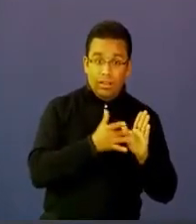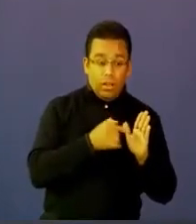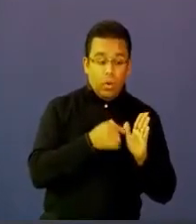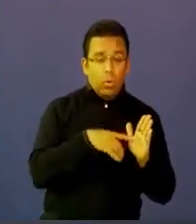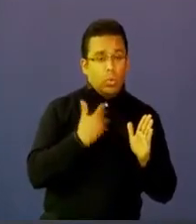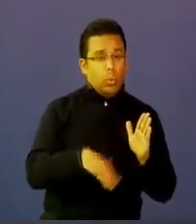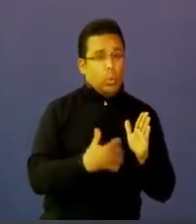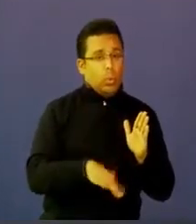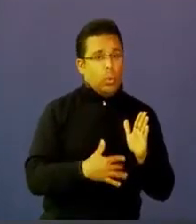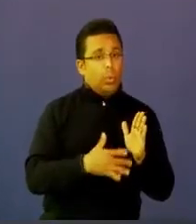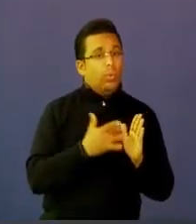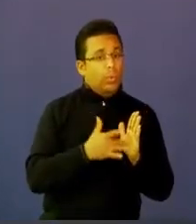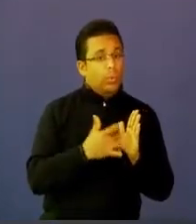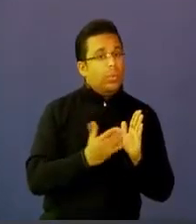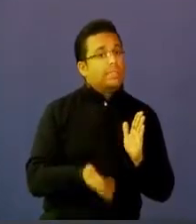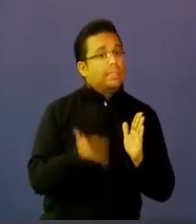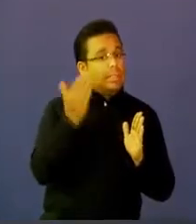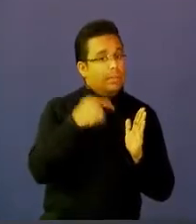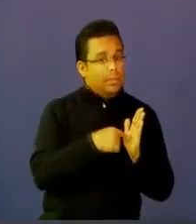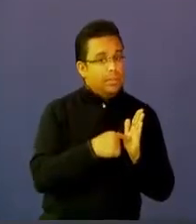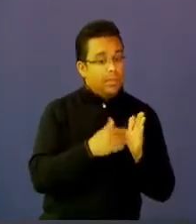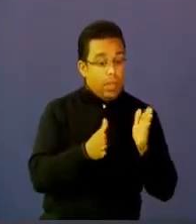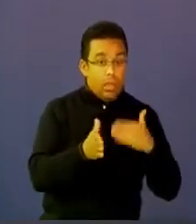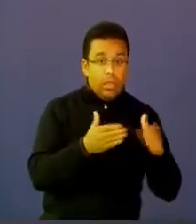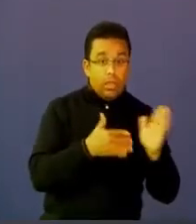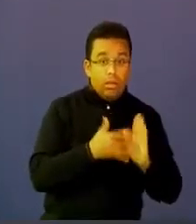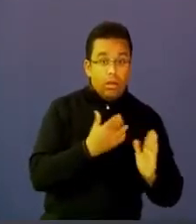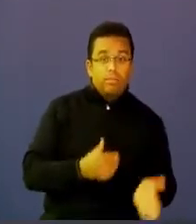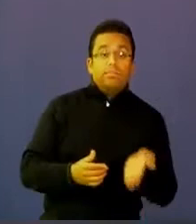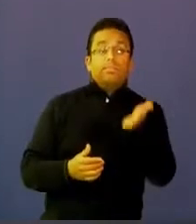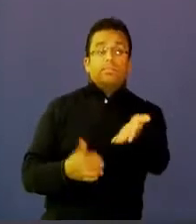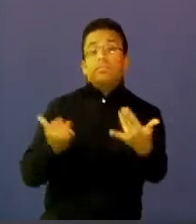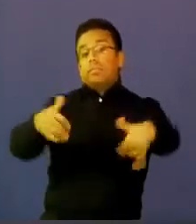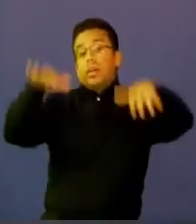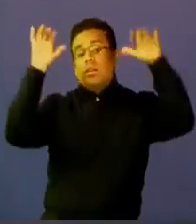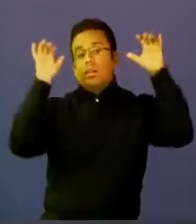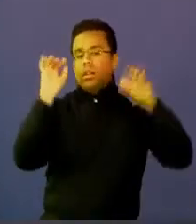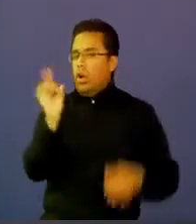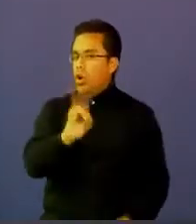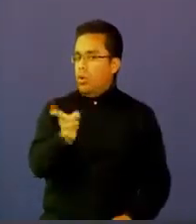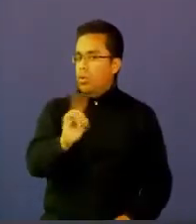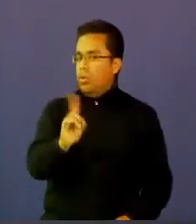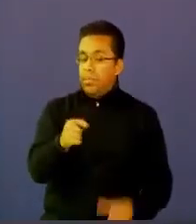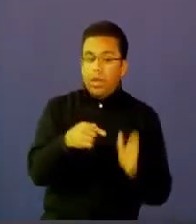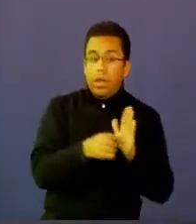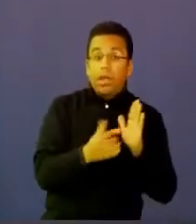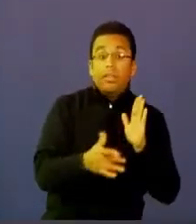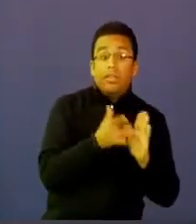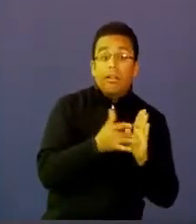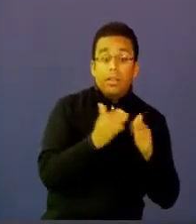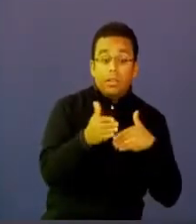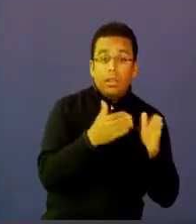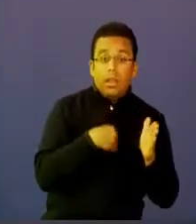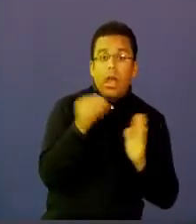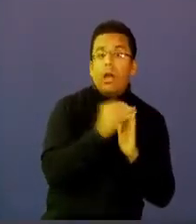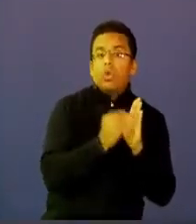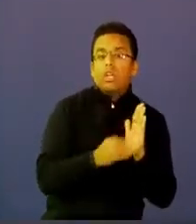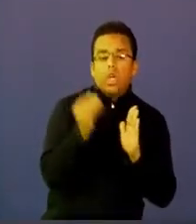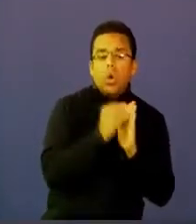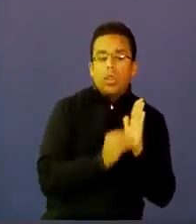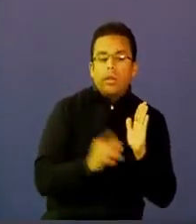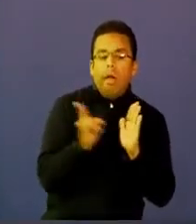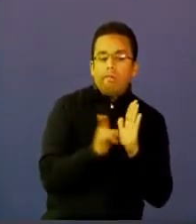desarrollar otras competencias en el niño. La tableta no es porque sí, la tableta no es un mero contenedor de contenidos. Y ahí quiero resaltar,